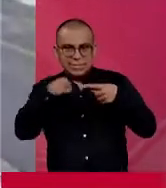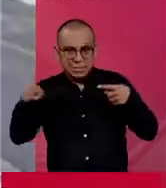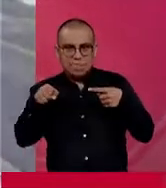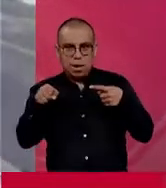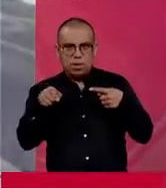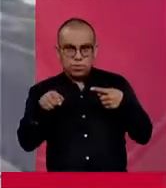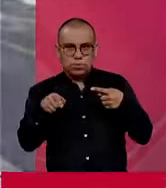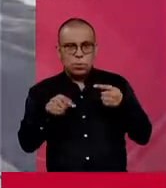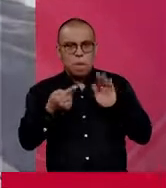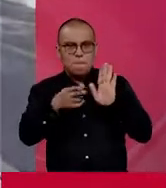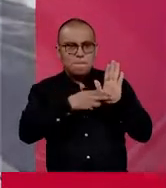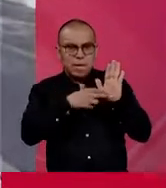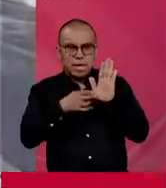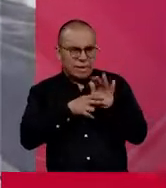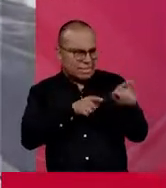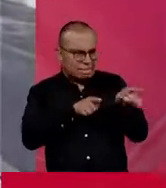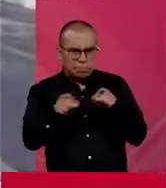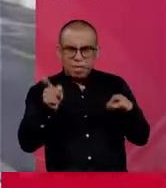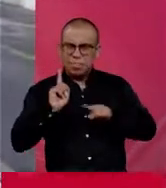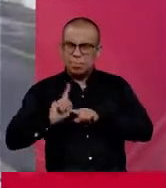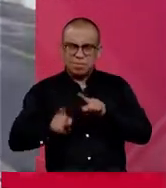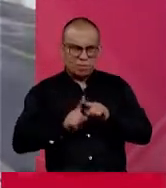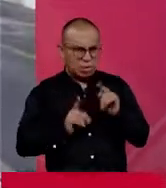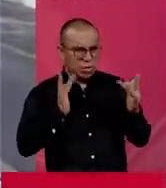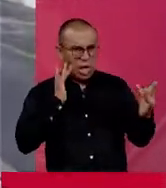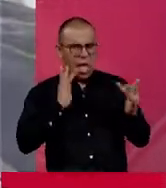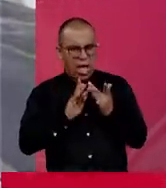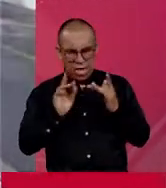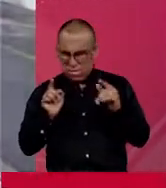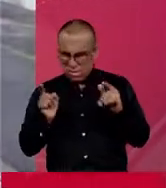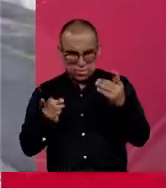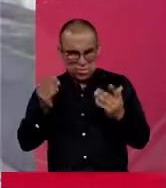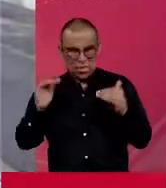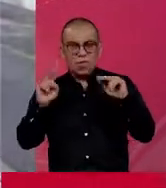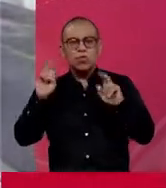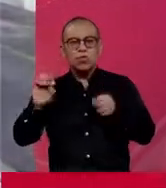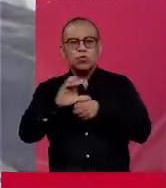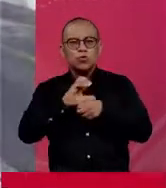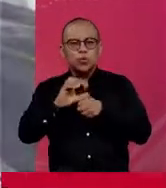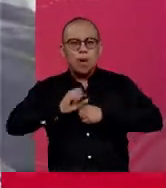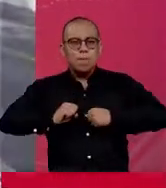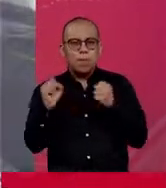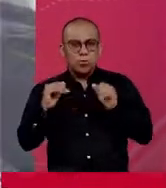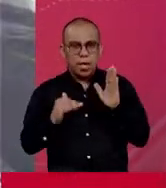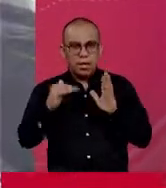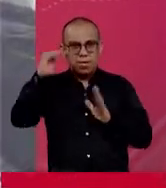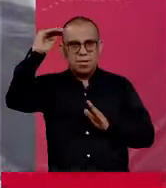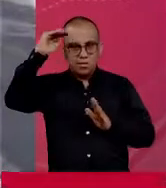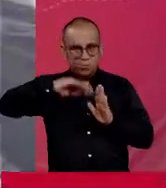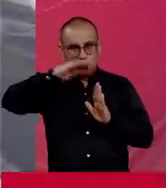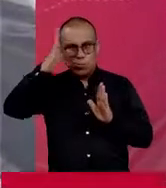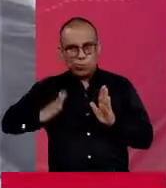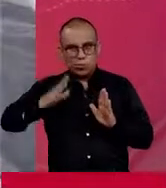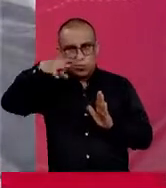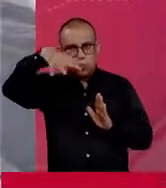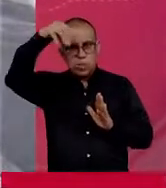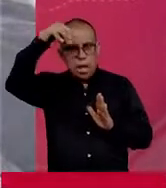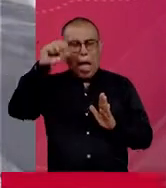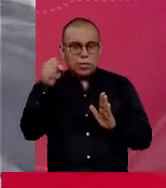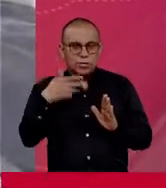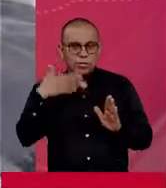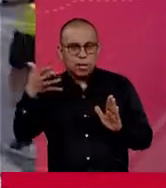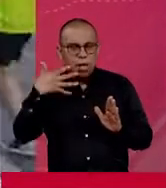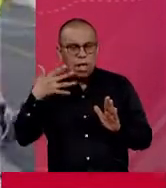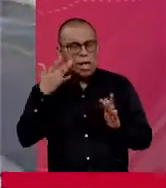par de marcas en particular que no dieron la calibración para la altura de la ciudad de Bogotá. Se está tratando de superar este